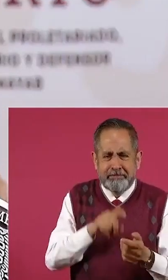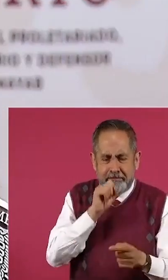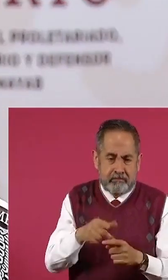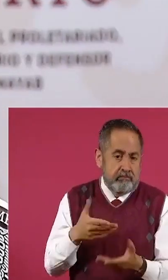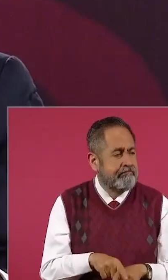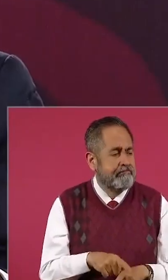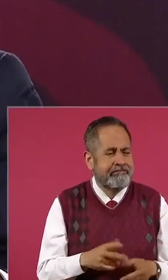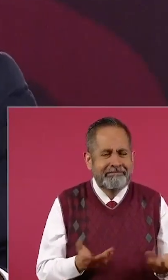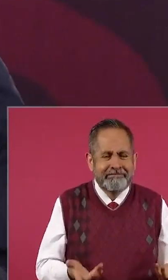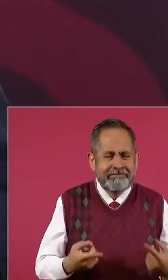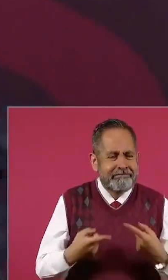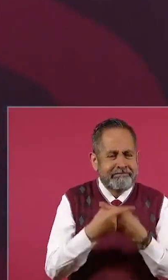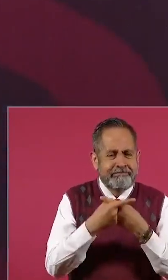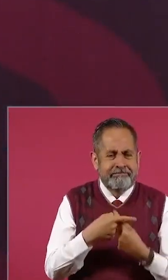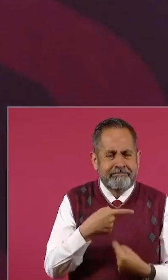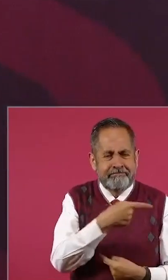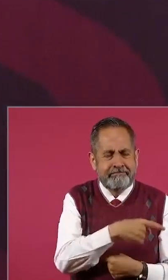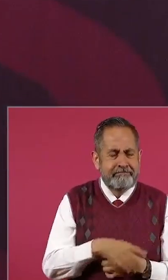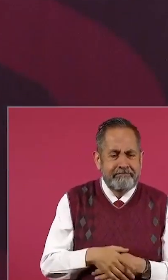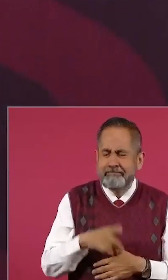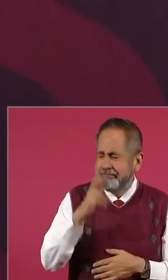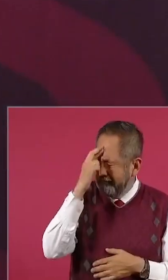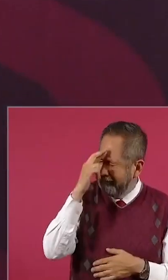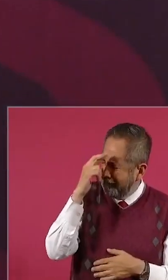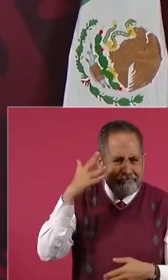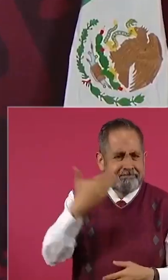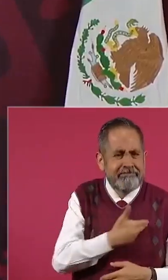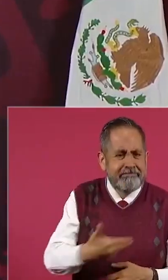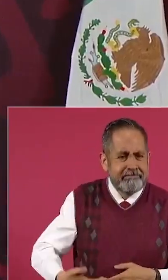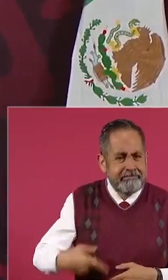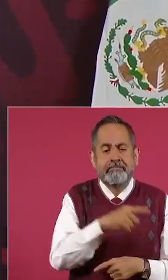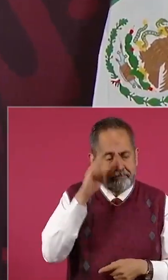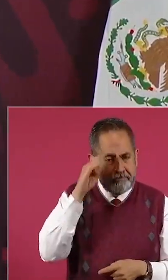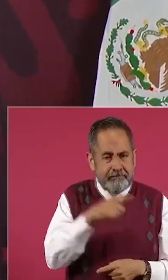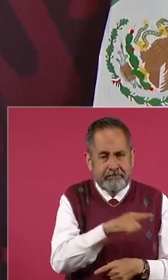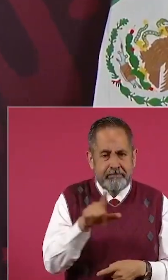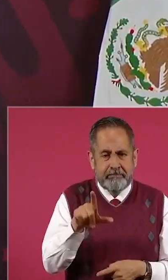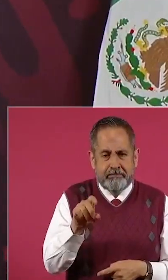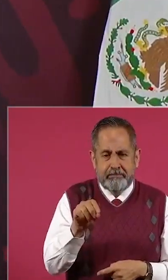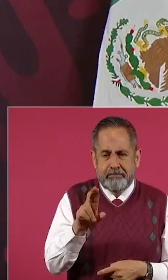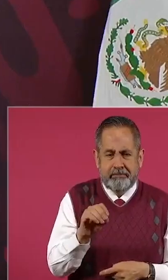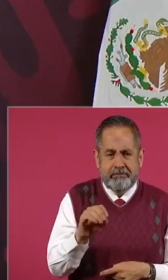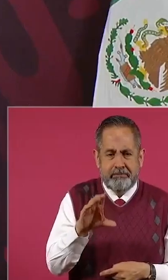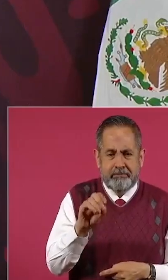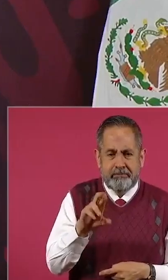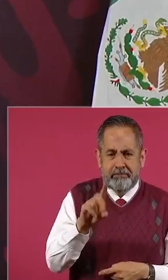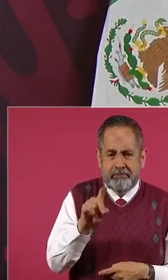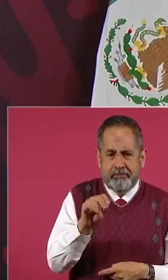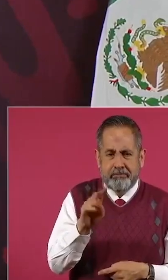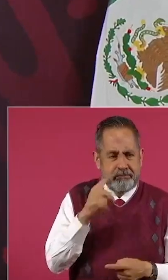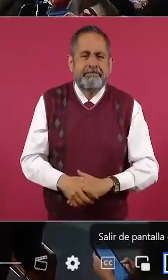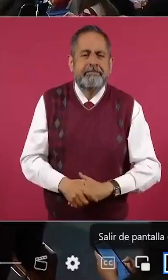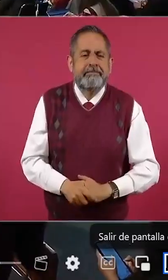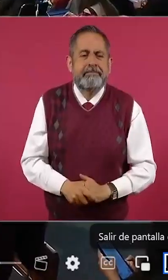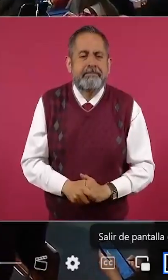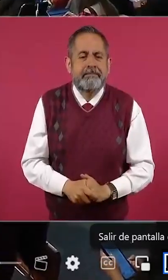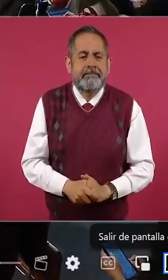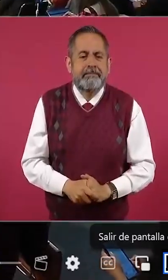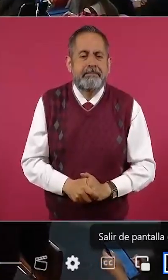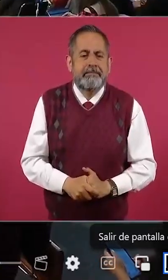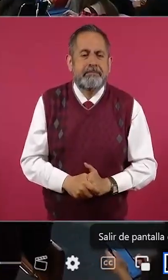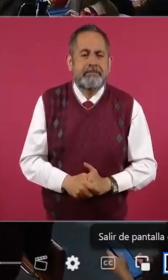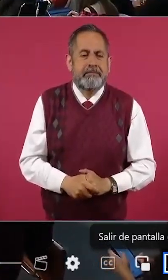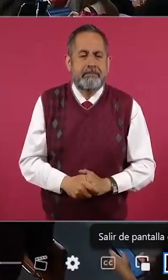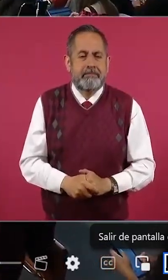de ahora, estaba, creo, de presidente, ¿no? El señor Lorenzo Córdoba. Y miren lo que dijo. No, la